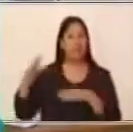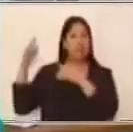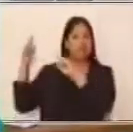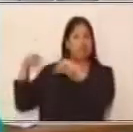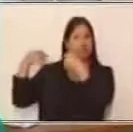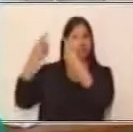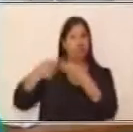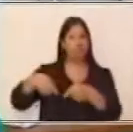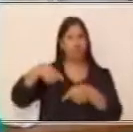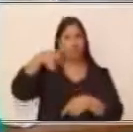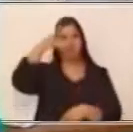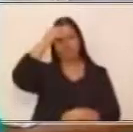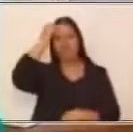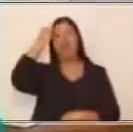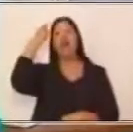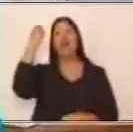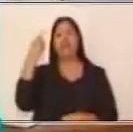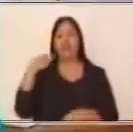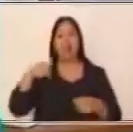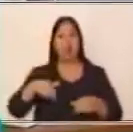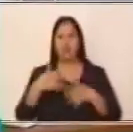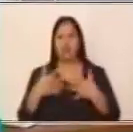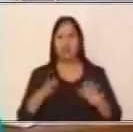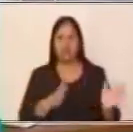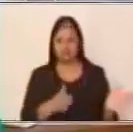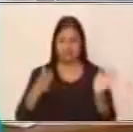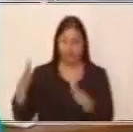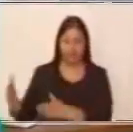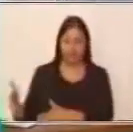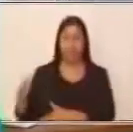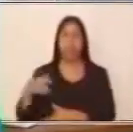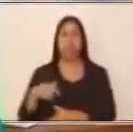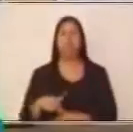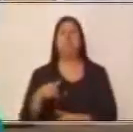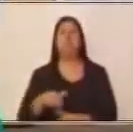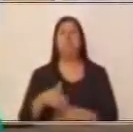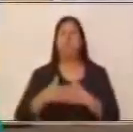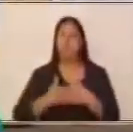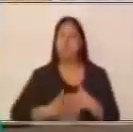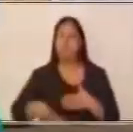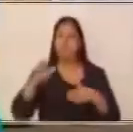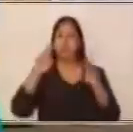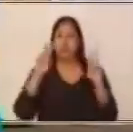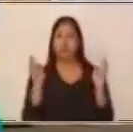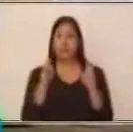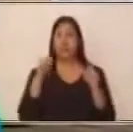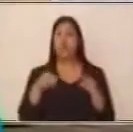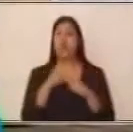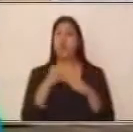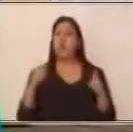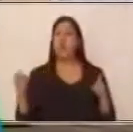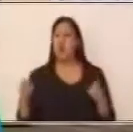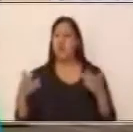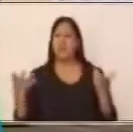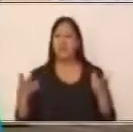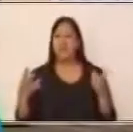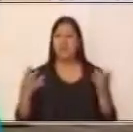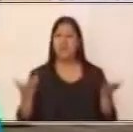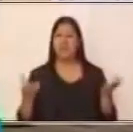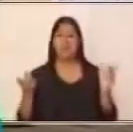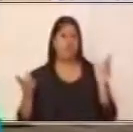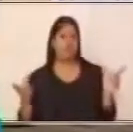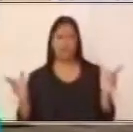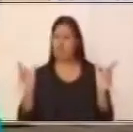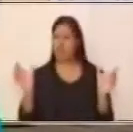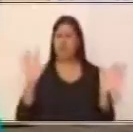hablar de las oraciones compuestas. Hoy vamos a ver dos en específico, las coordinadas y las subordinadas, y